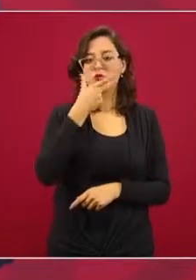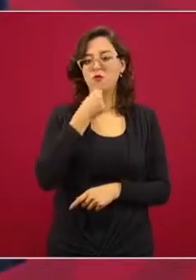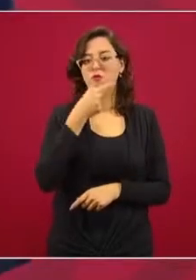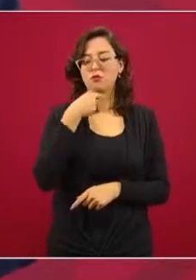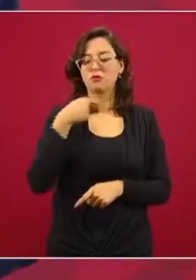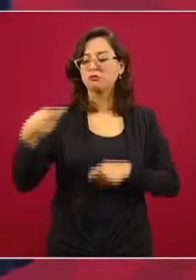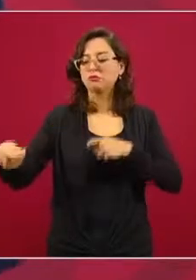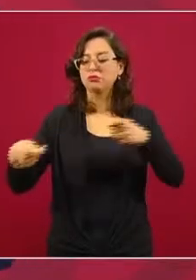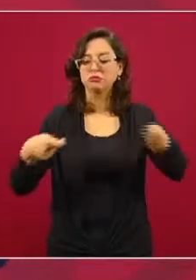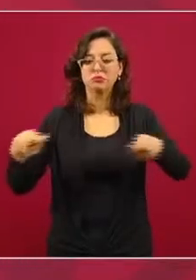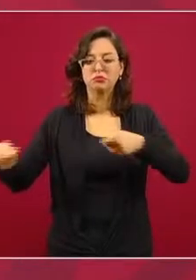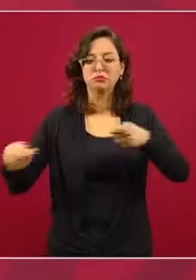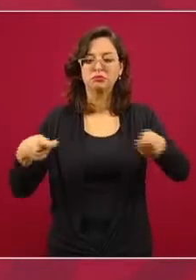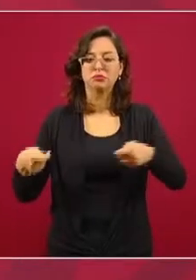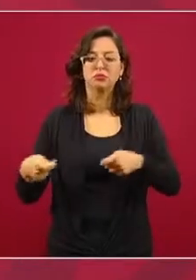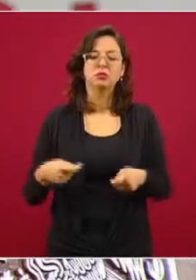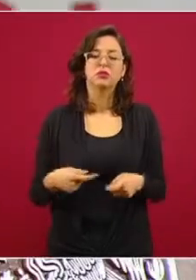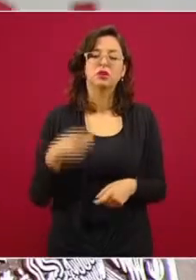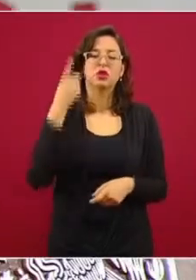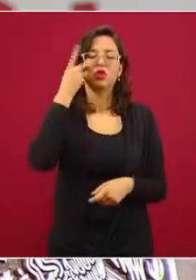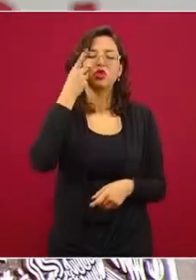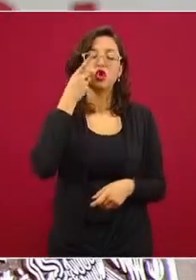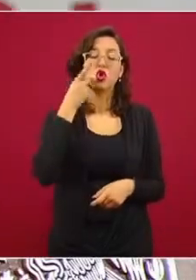él, hacía así,